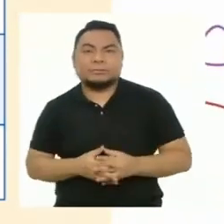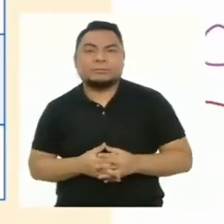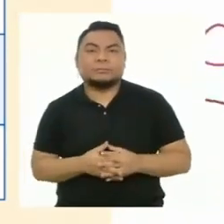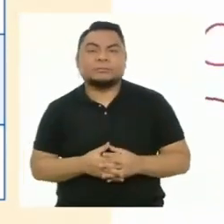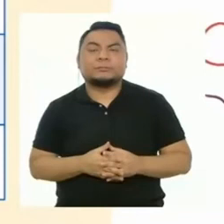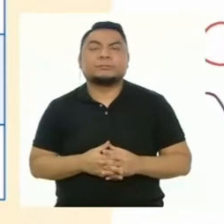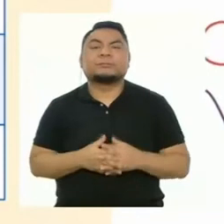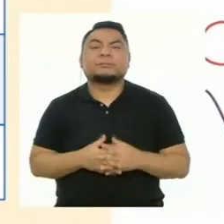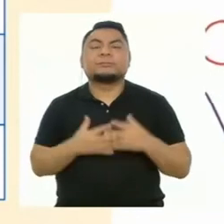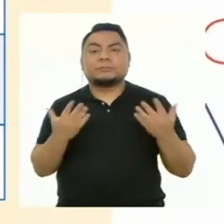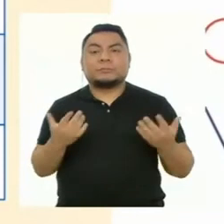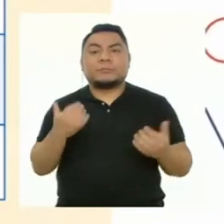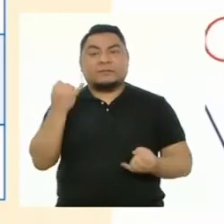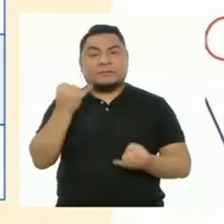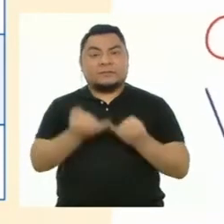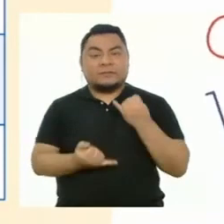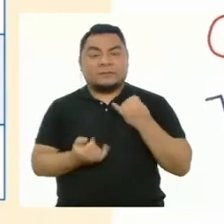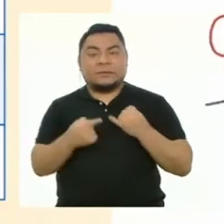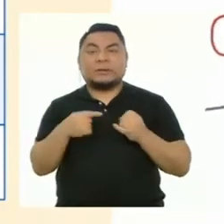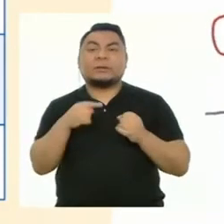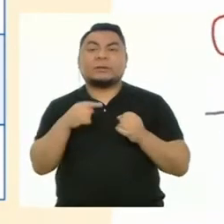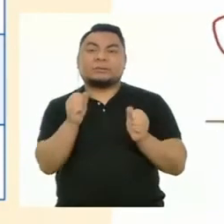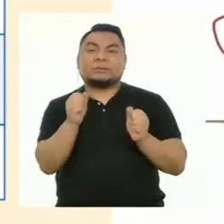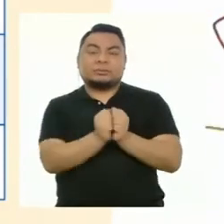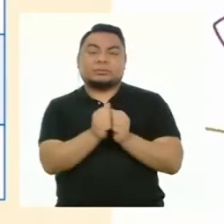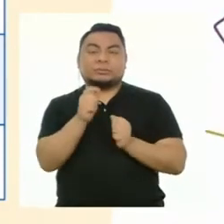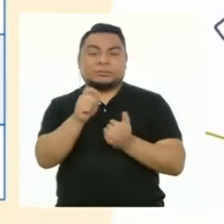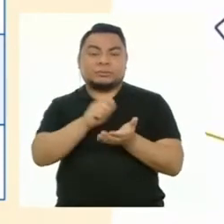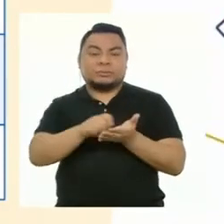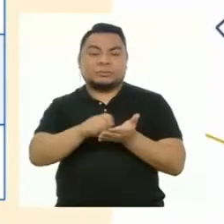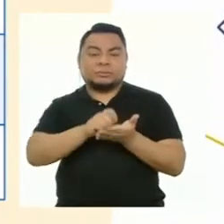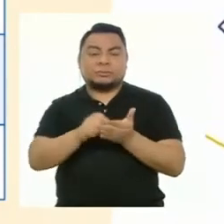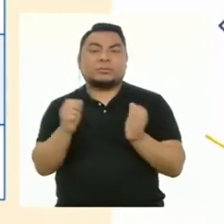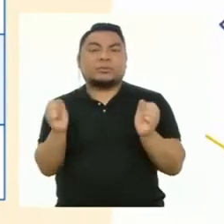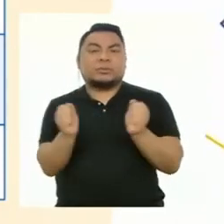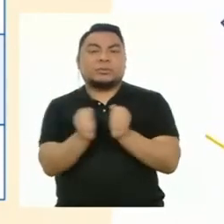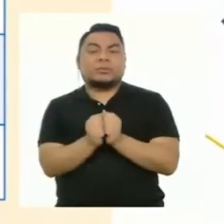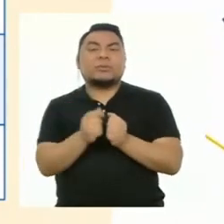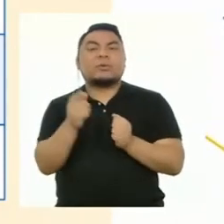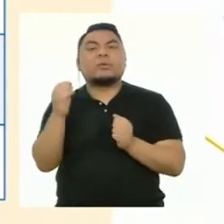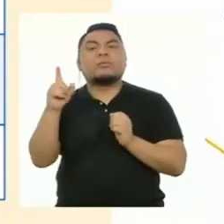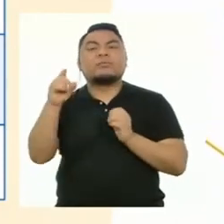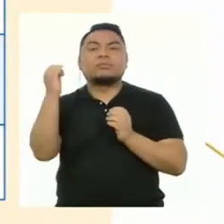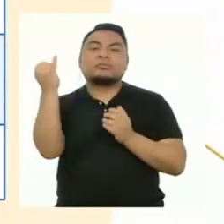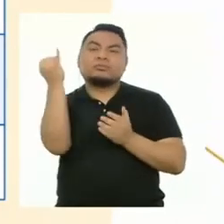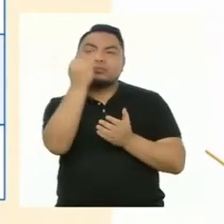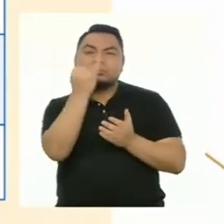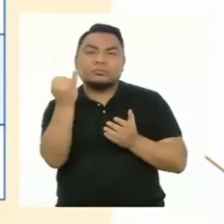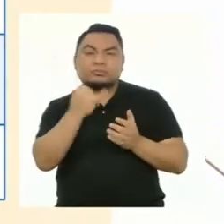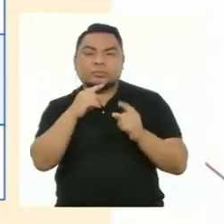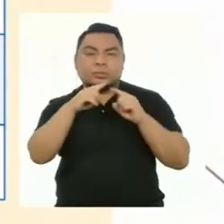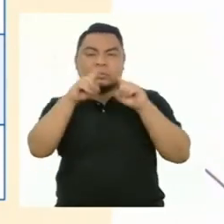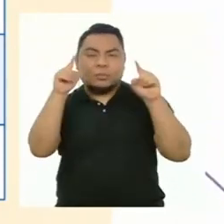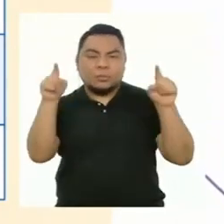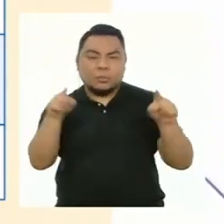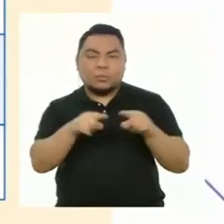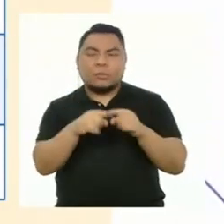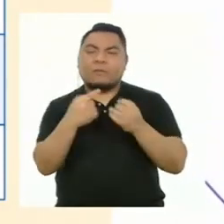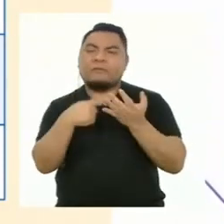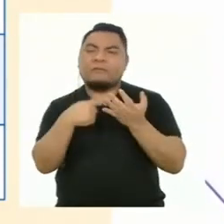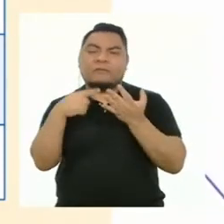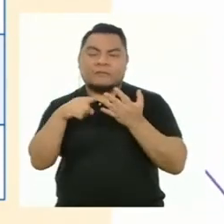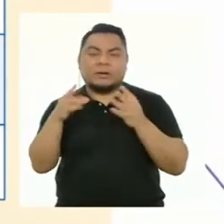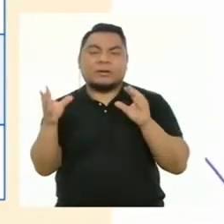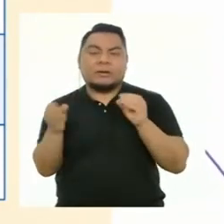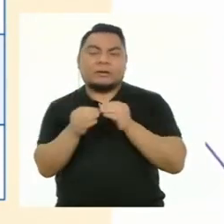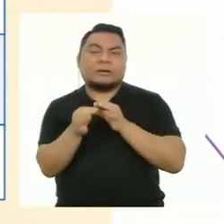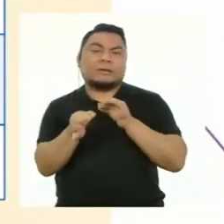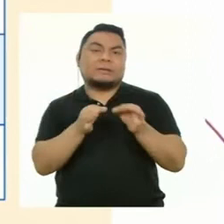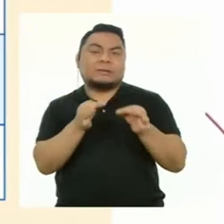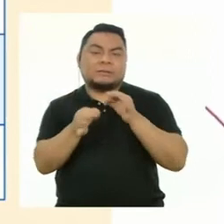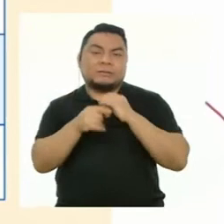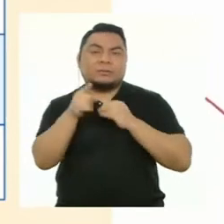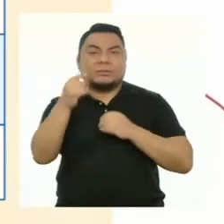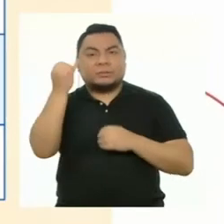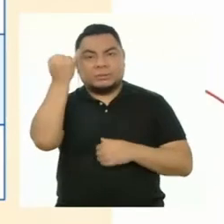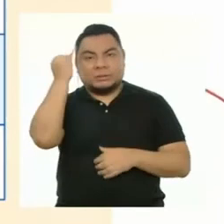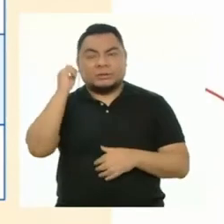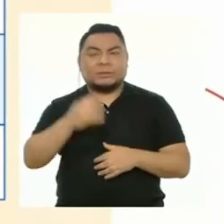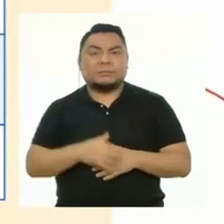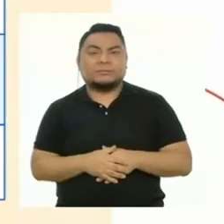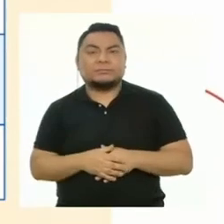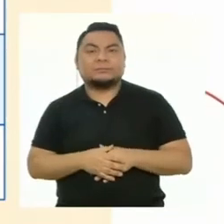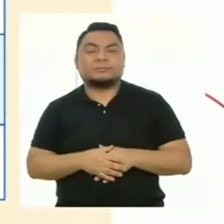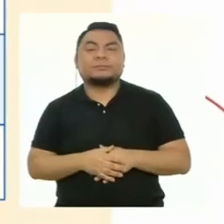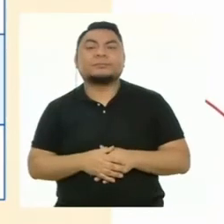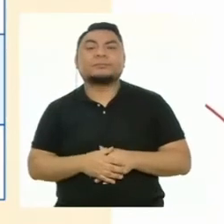personas. Finalmente, acompaña el texto con recursos como imágenes, cuadros o tablas que faciliten la explicación de tus